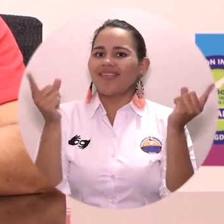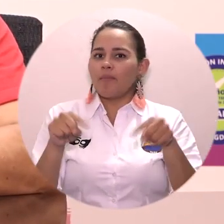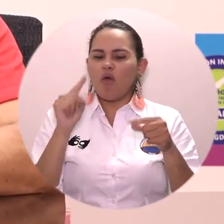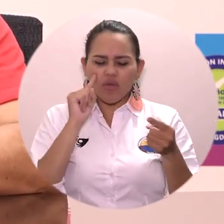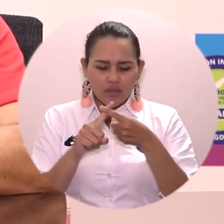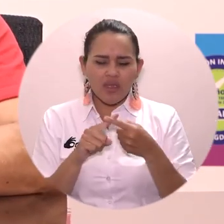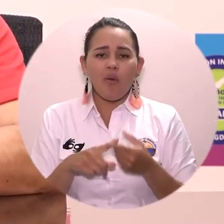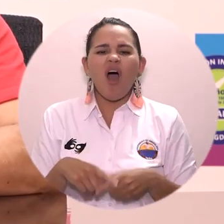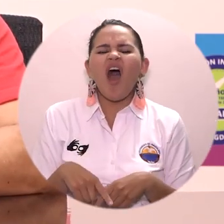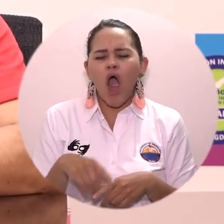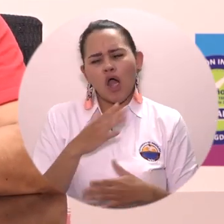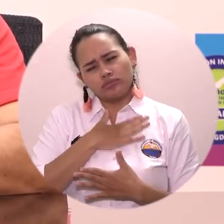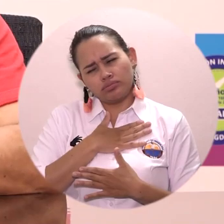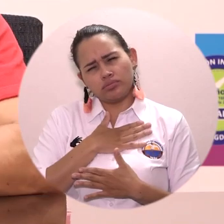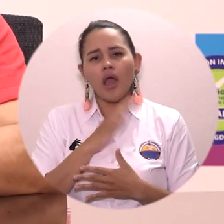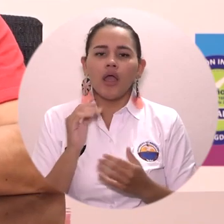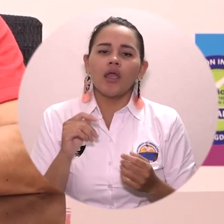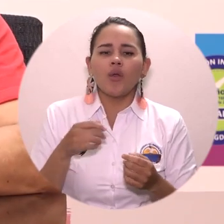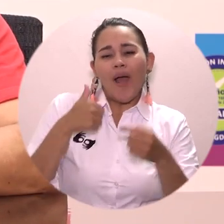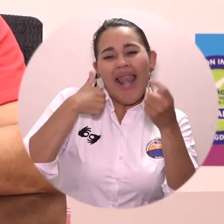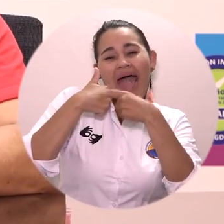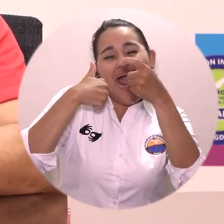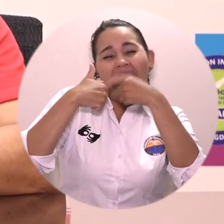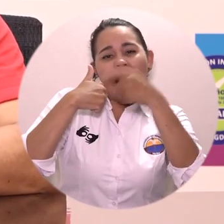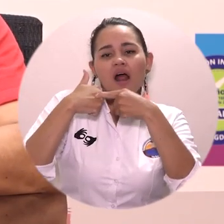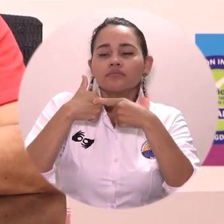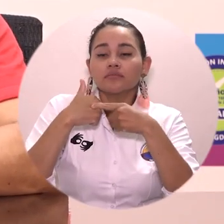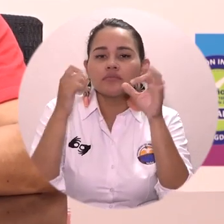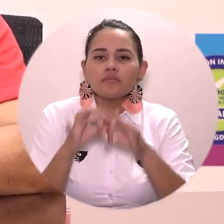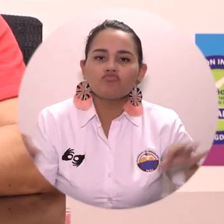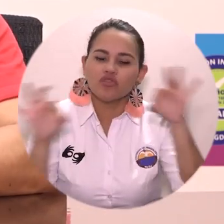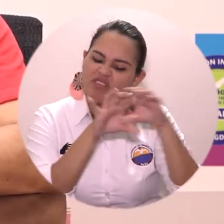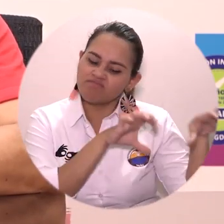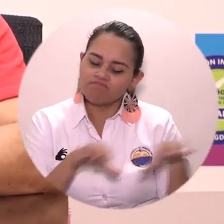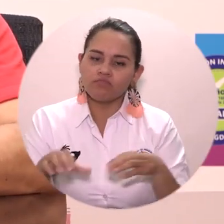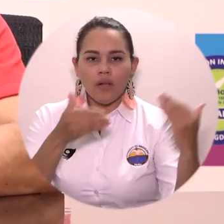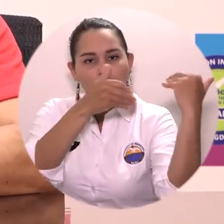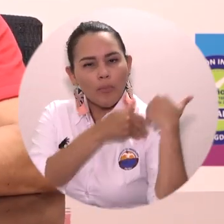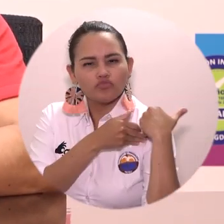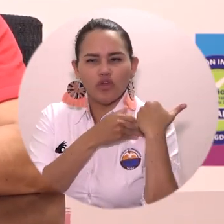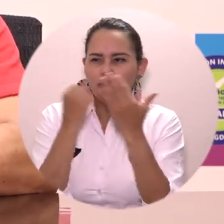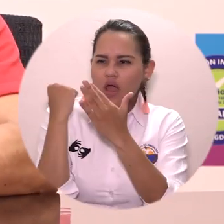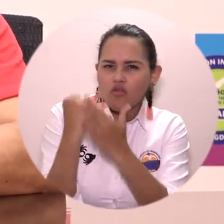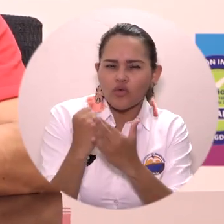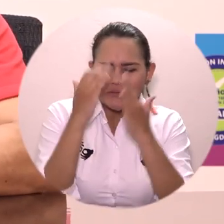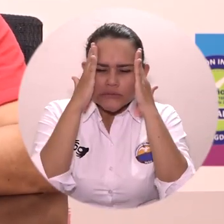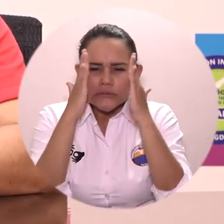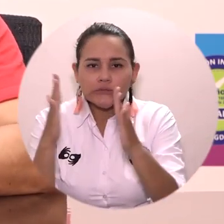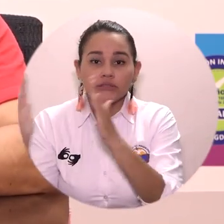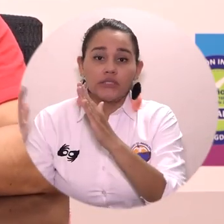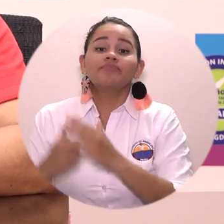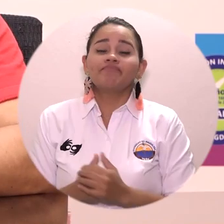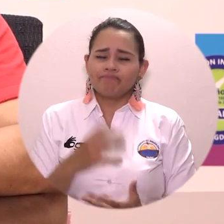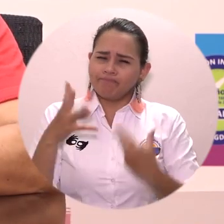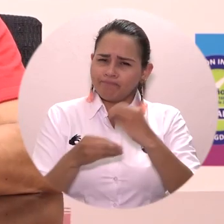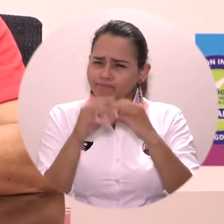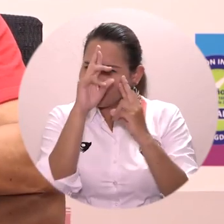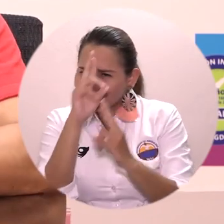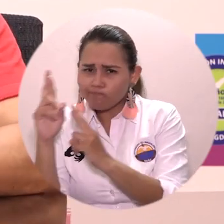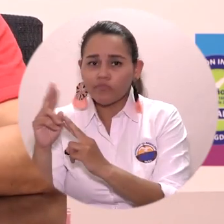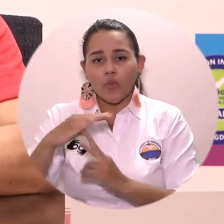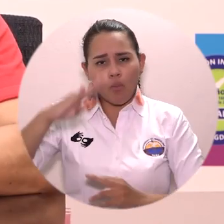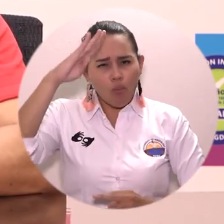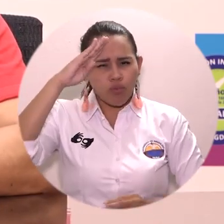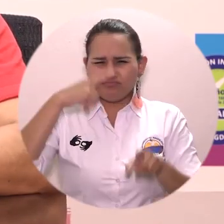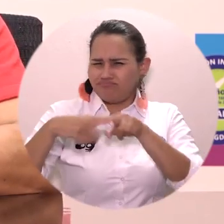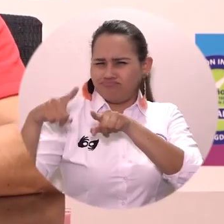pasar de la solidaridad de redes sociales, la solidaridad de los LAI a la responsabilidad con el prójimo y con el otro. A rodear